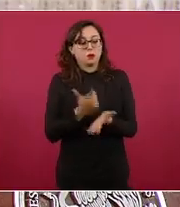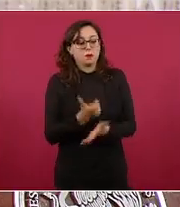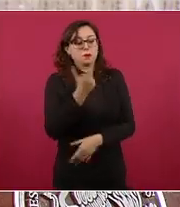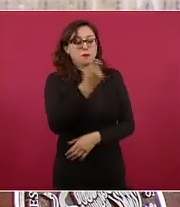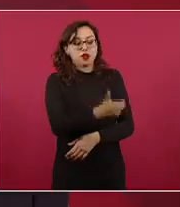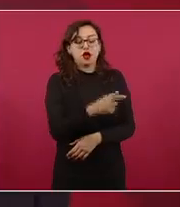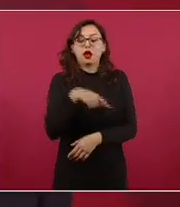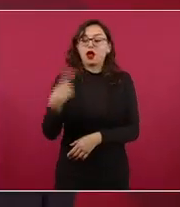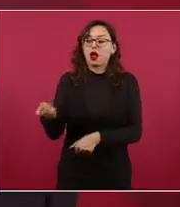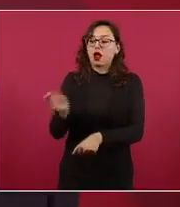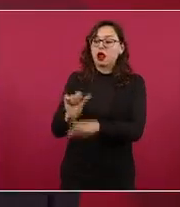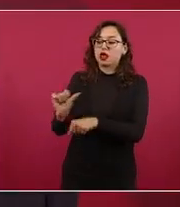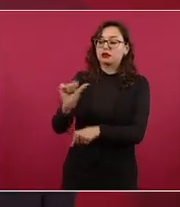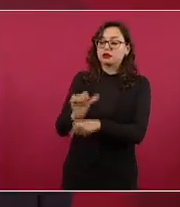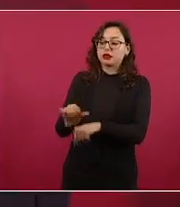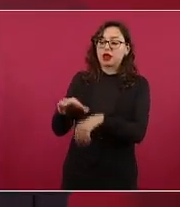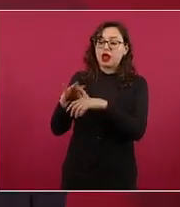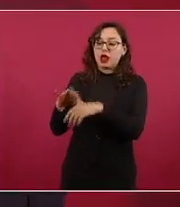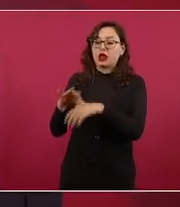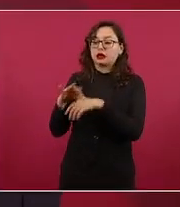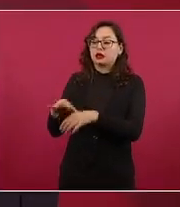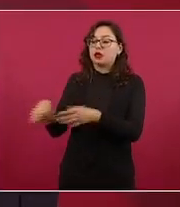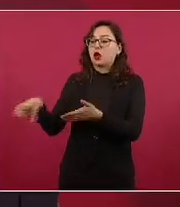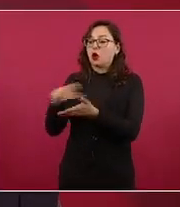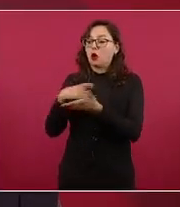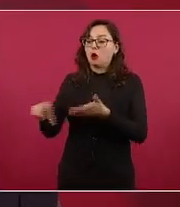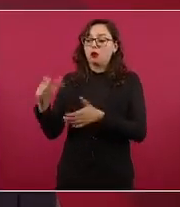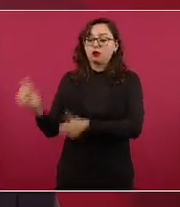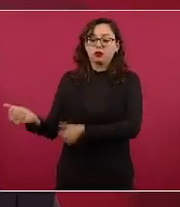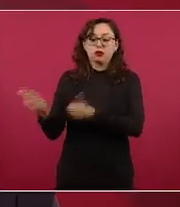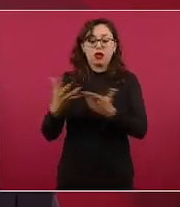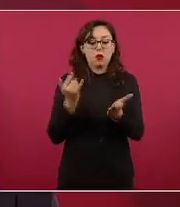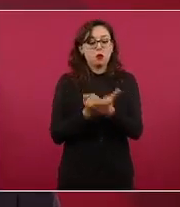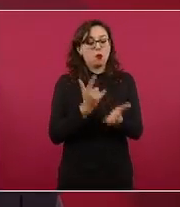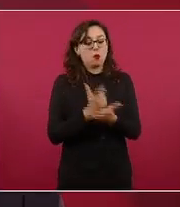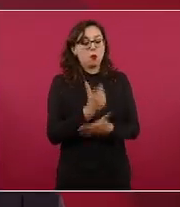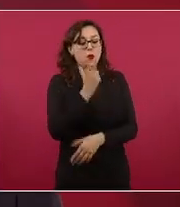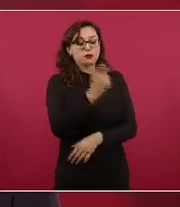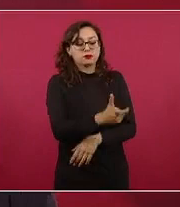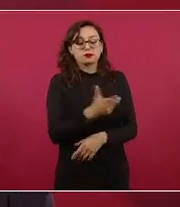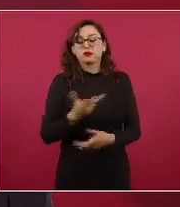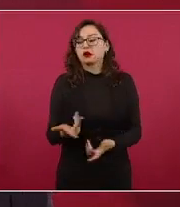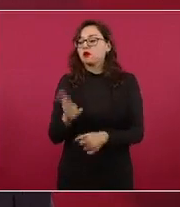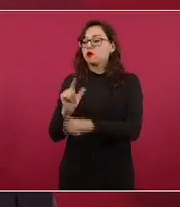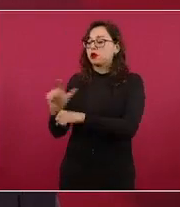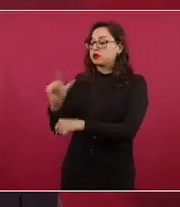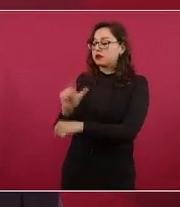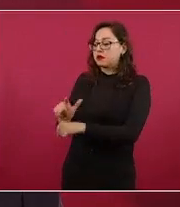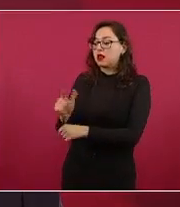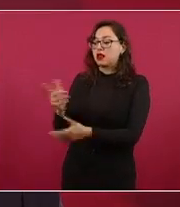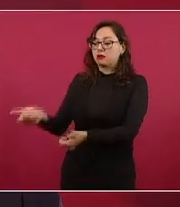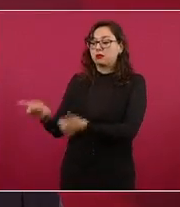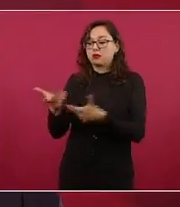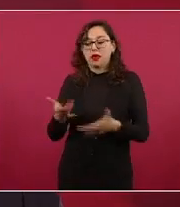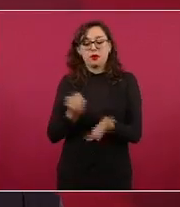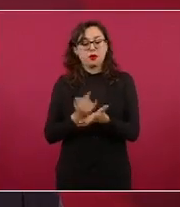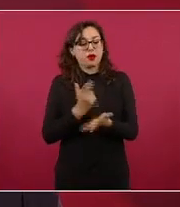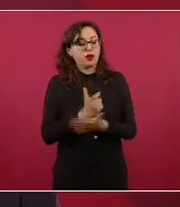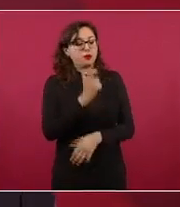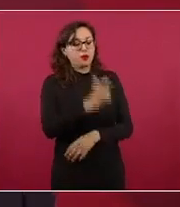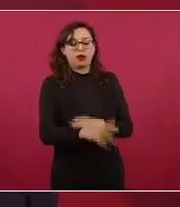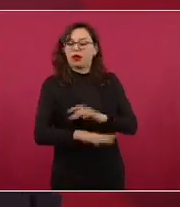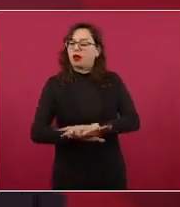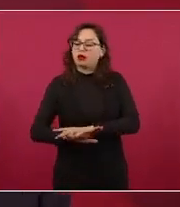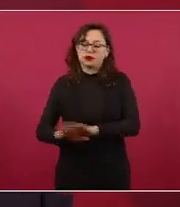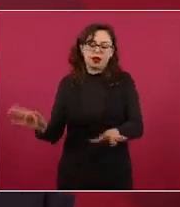carne en Argentina o en cualquier otro lugar en Guatemala que